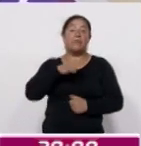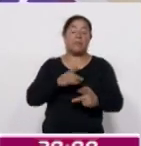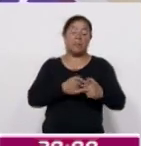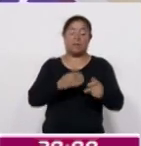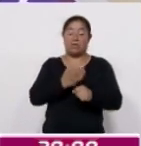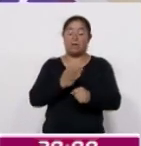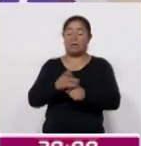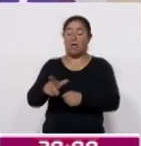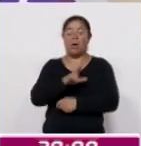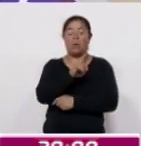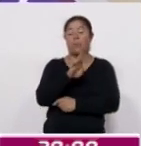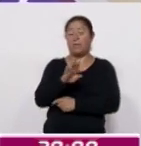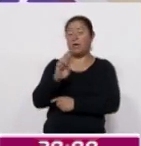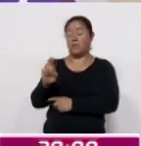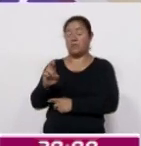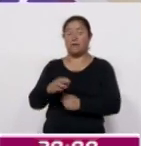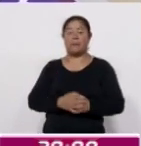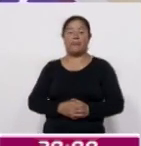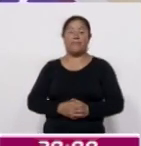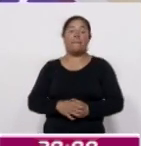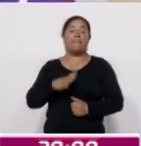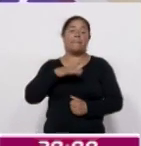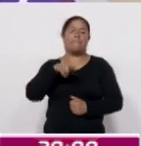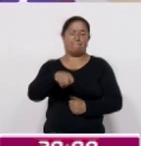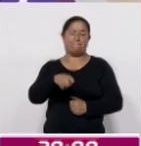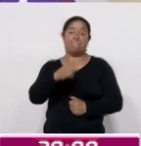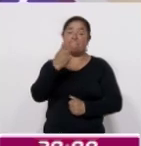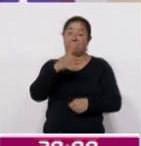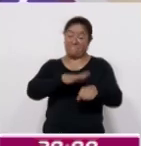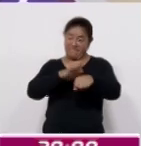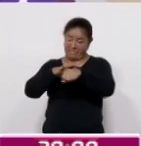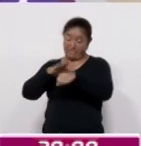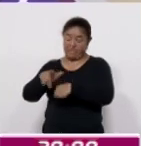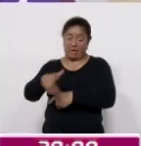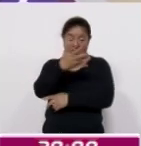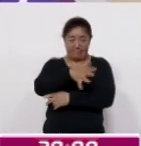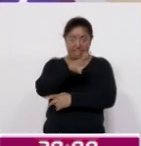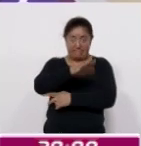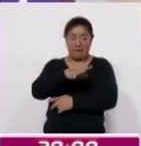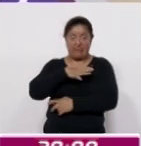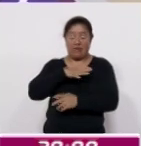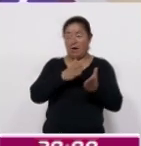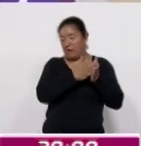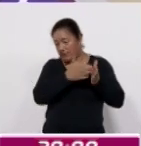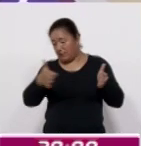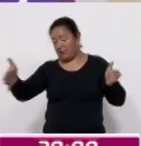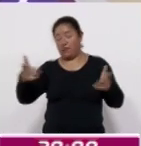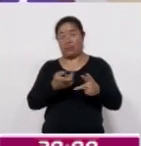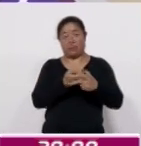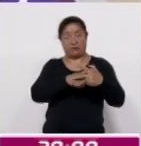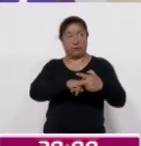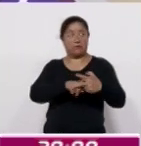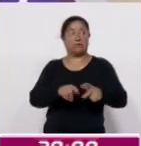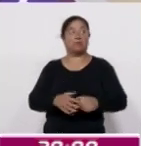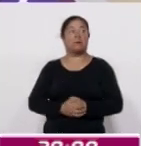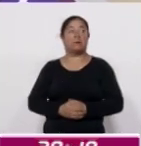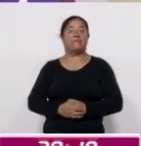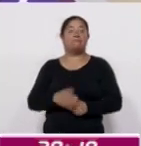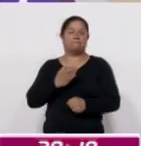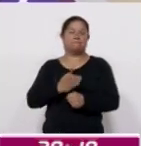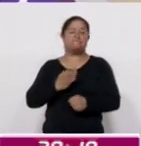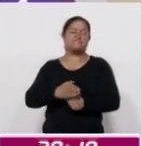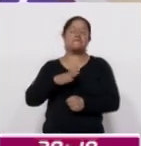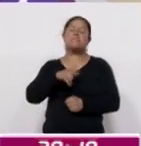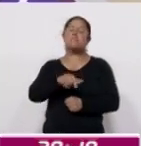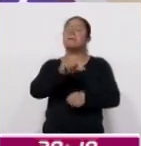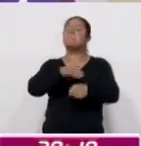de rehabilitación, que será una más de las 10 que estaremos inaugurando en este término